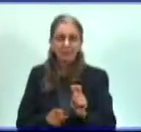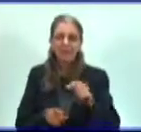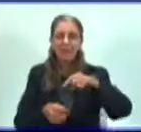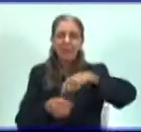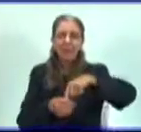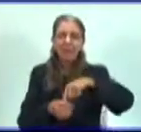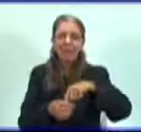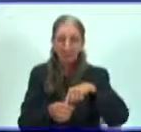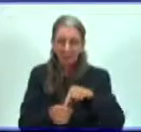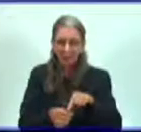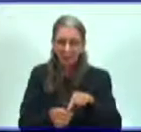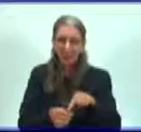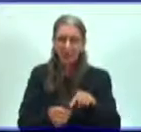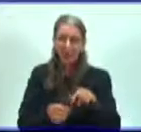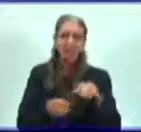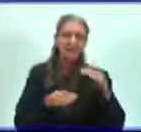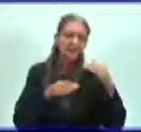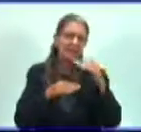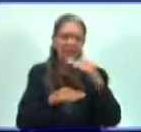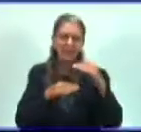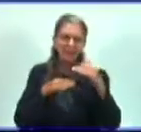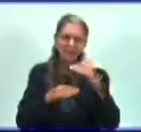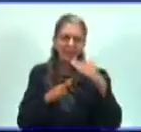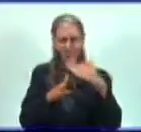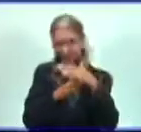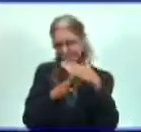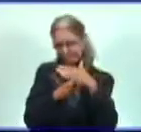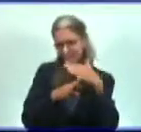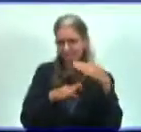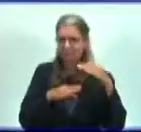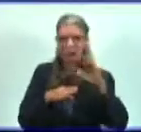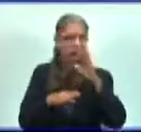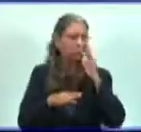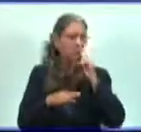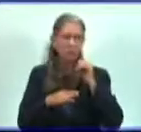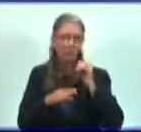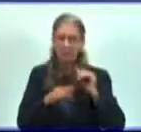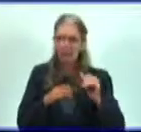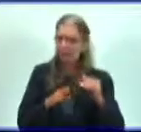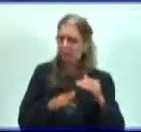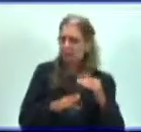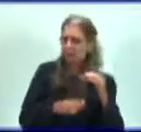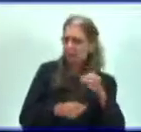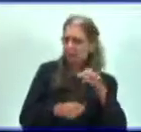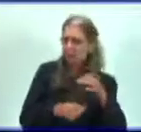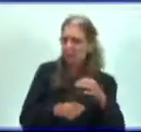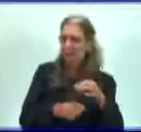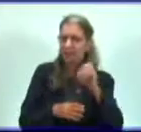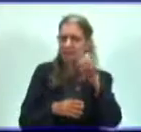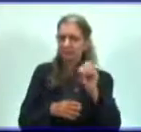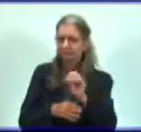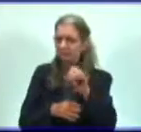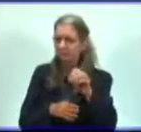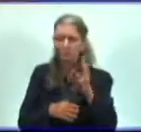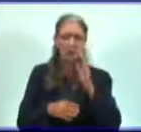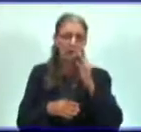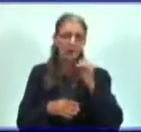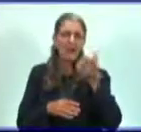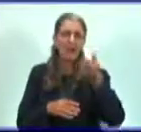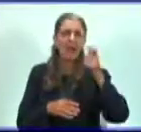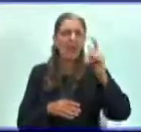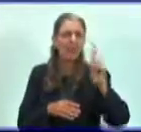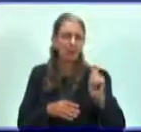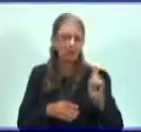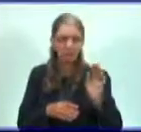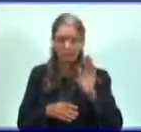y hay un nivel intermedio que no es nivel molecular, pero tampoco lo podemos estar considerando